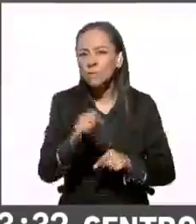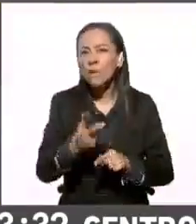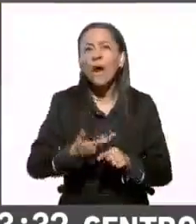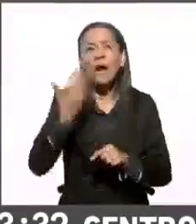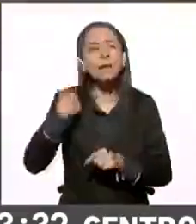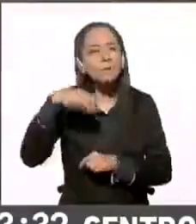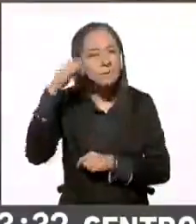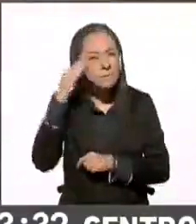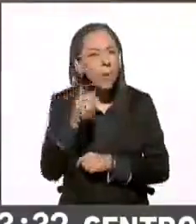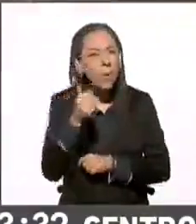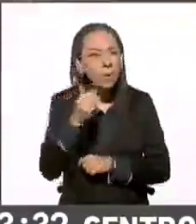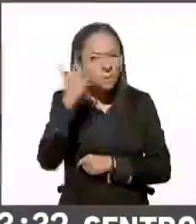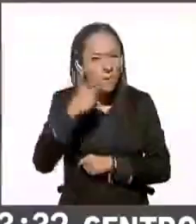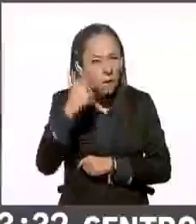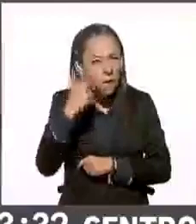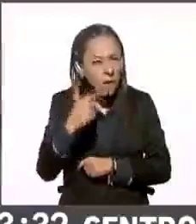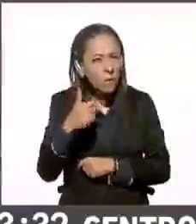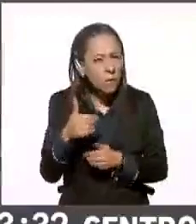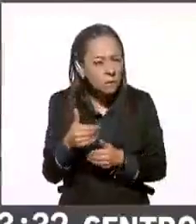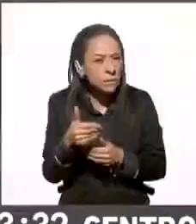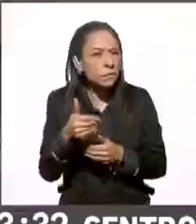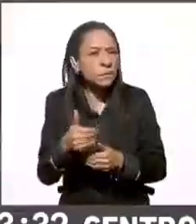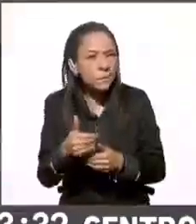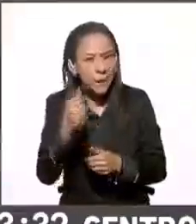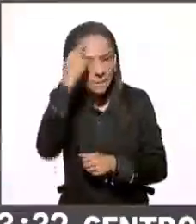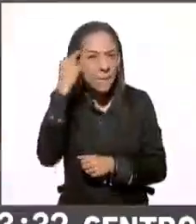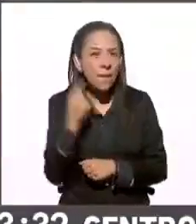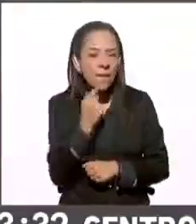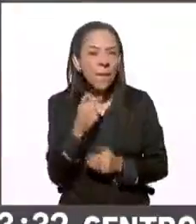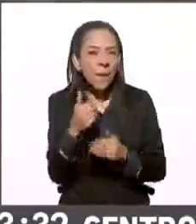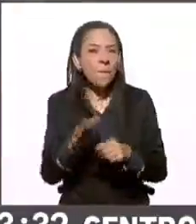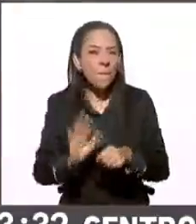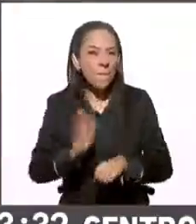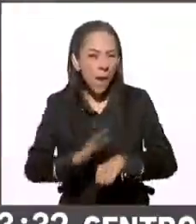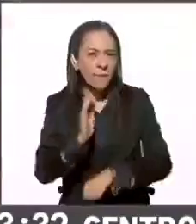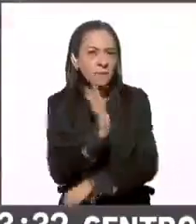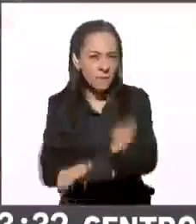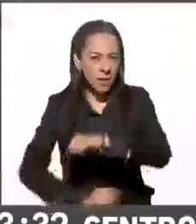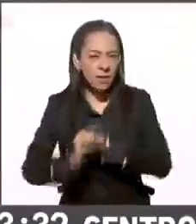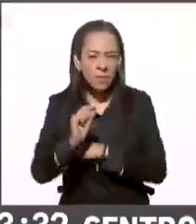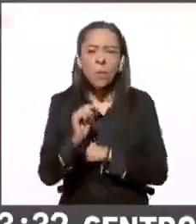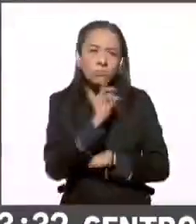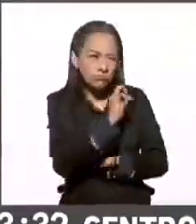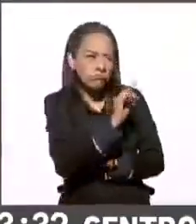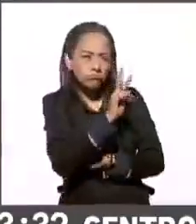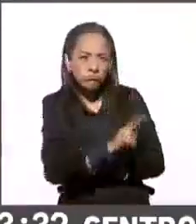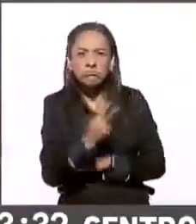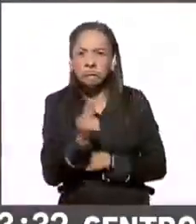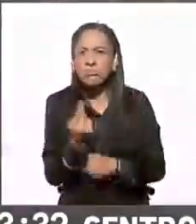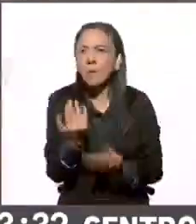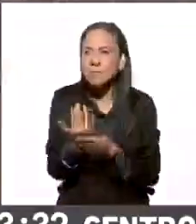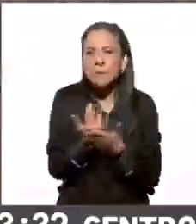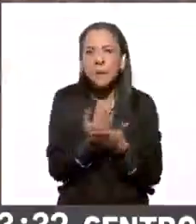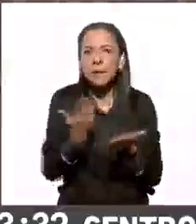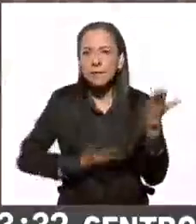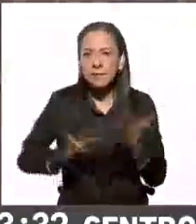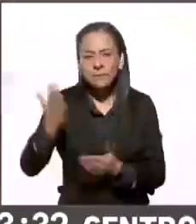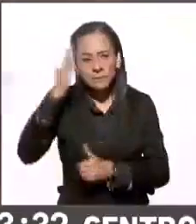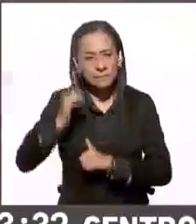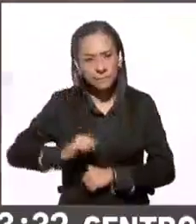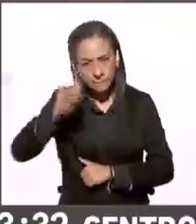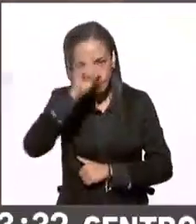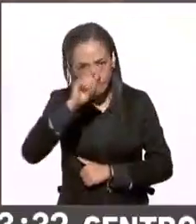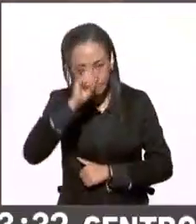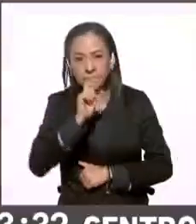11 de la noche y que pues ya lleva un retraso de media hora. Sí, bueno, vamos a esperar a que lleguen los consejeros, los representantes también de los 11